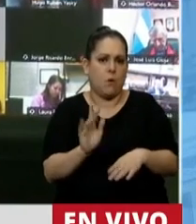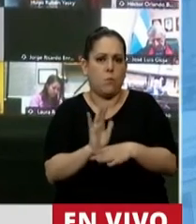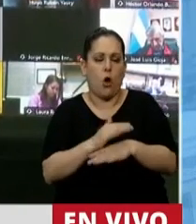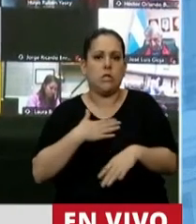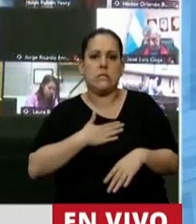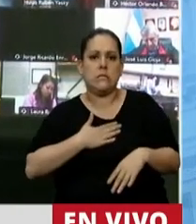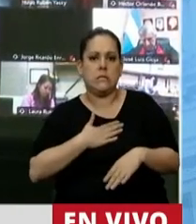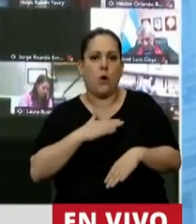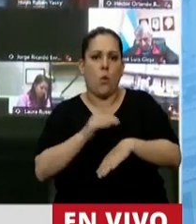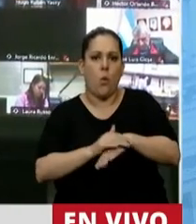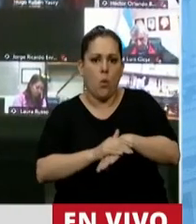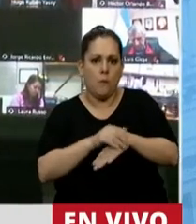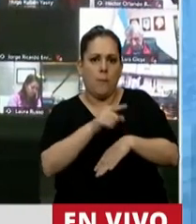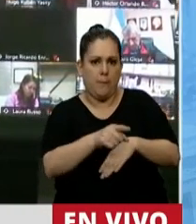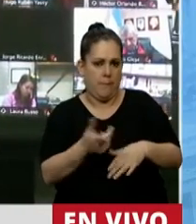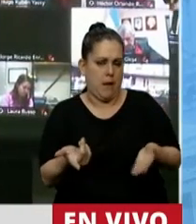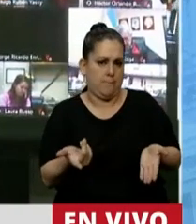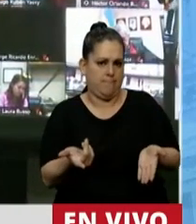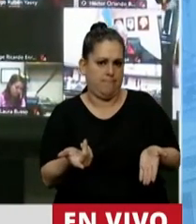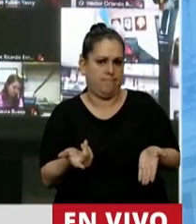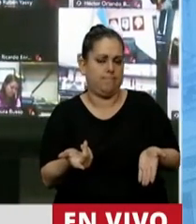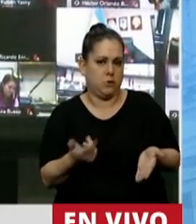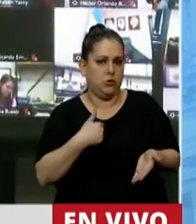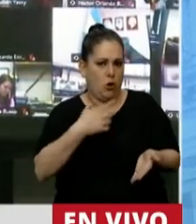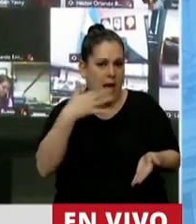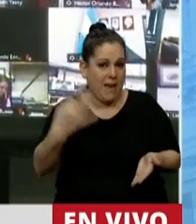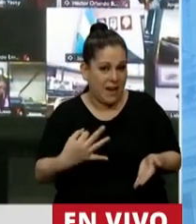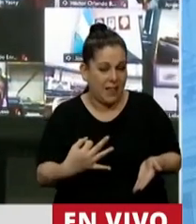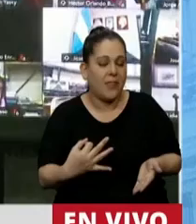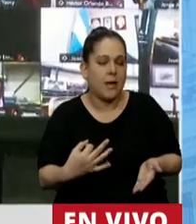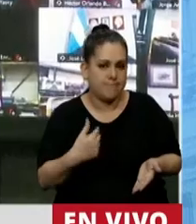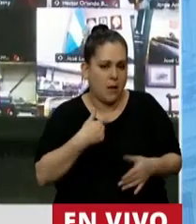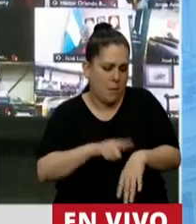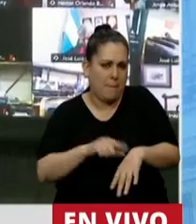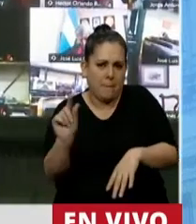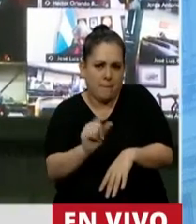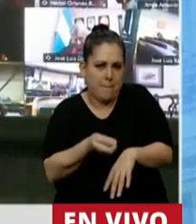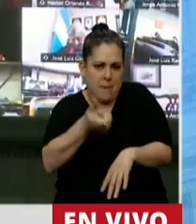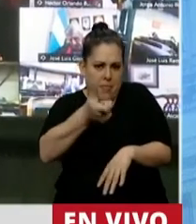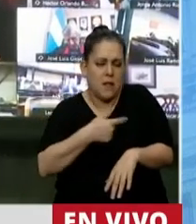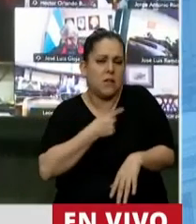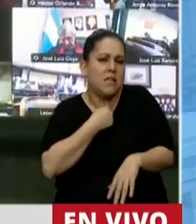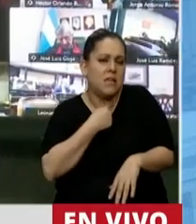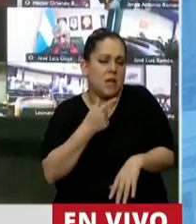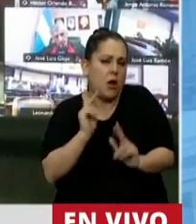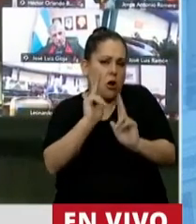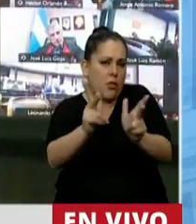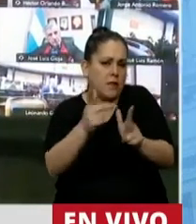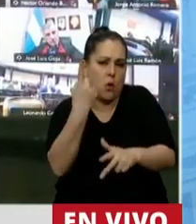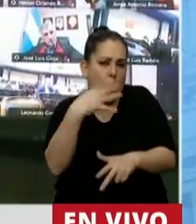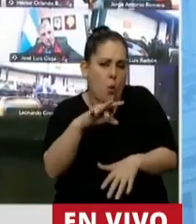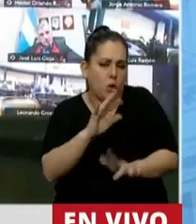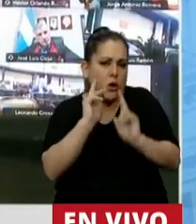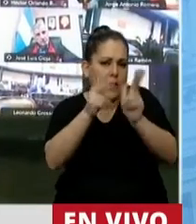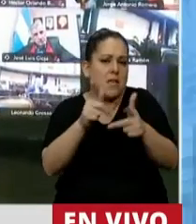culpas hacia uno y otro. Yo, la verdad, en estos minutos que uno tiene, lo único que uno dice y quiero